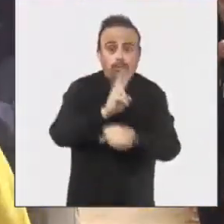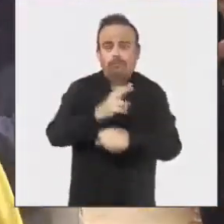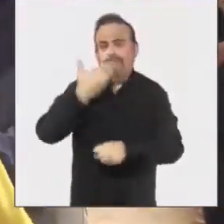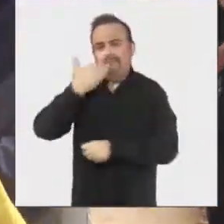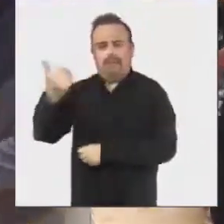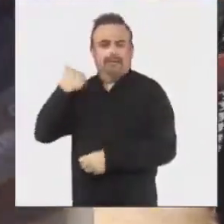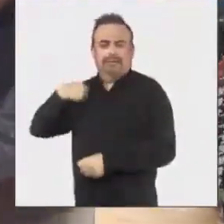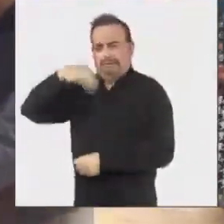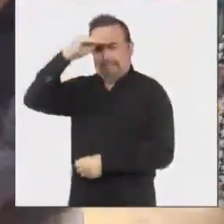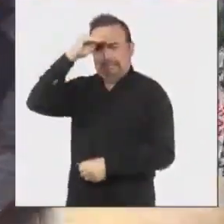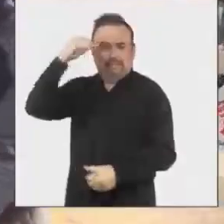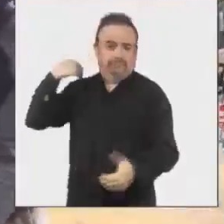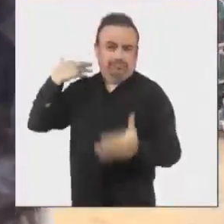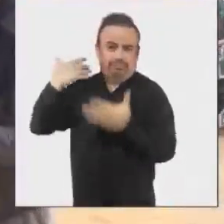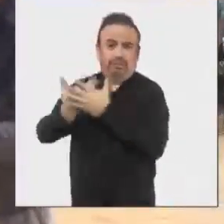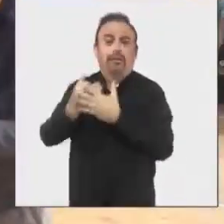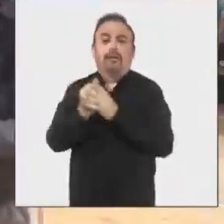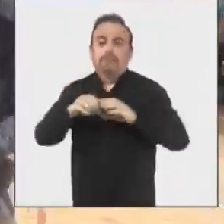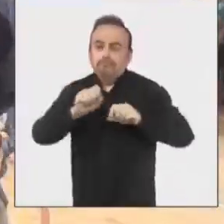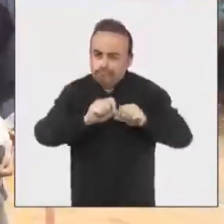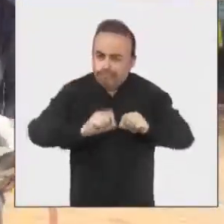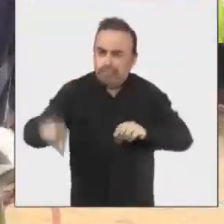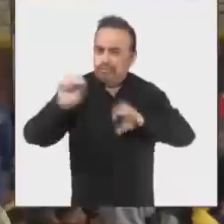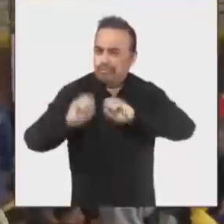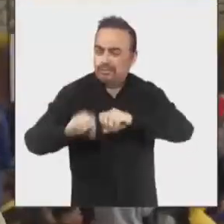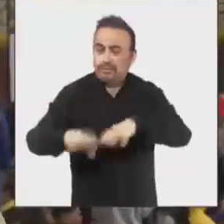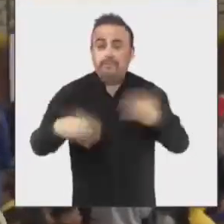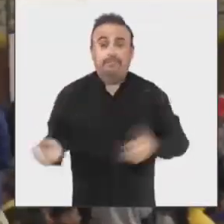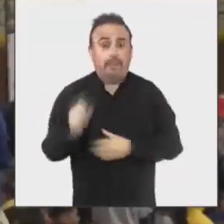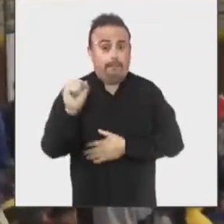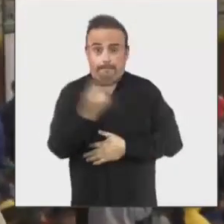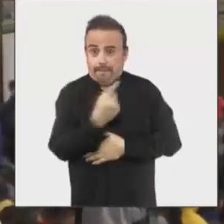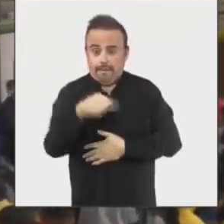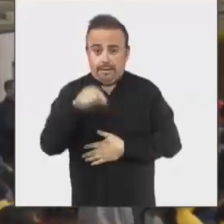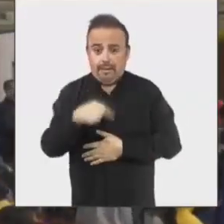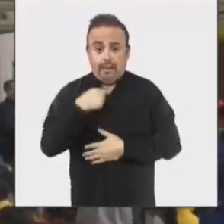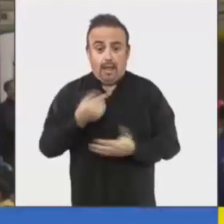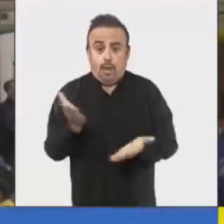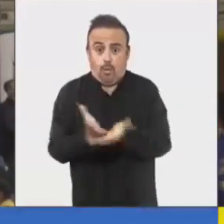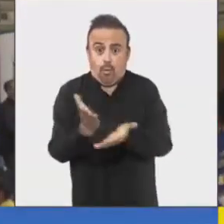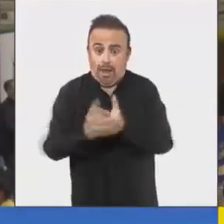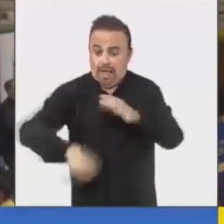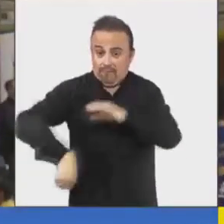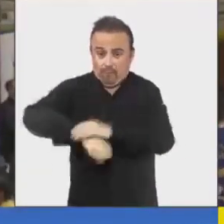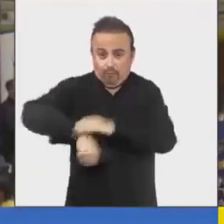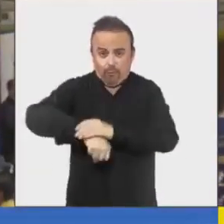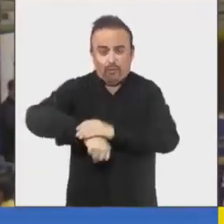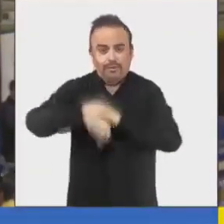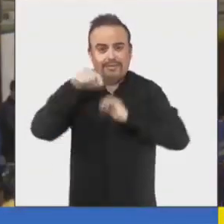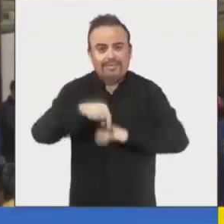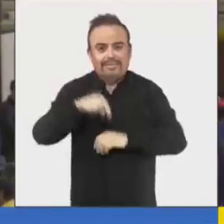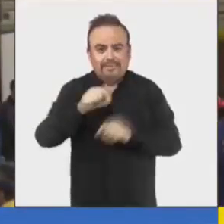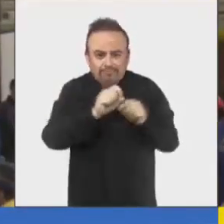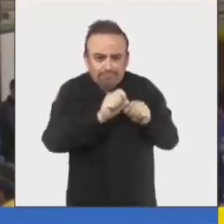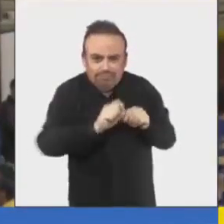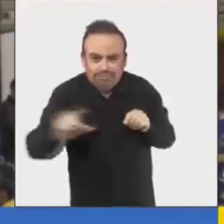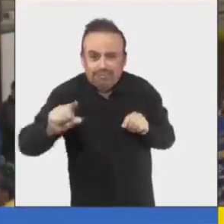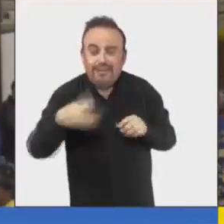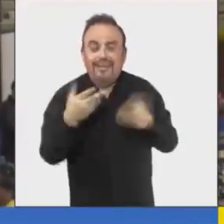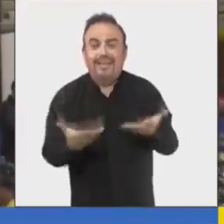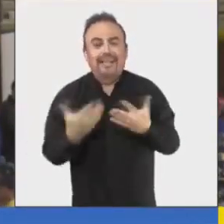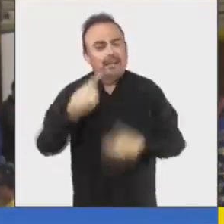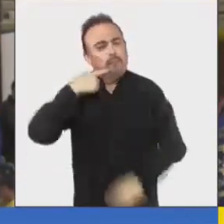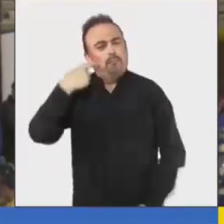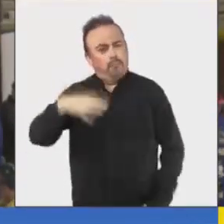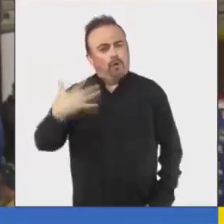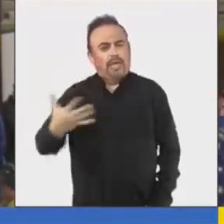de vasta experiencia en la formación deportiva. Primero que nada creo que la escuela de fútbol de la amateur es súper importante